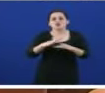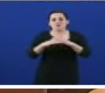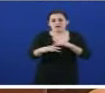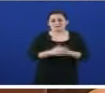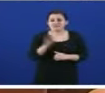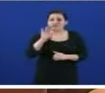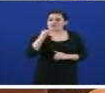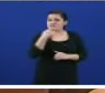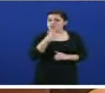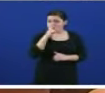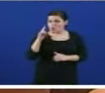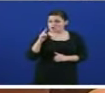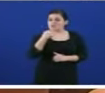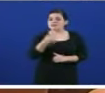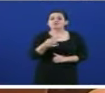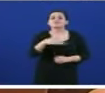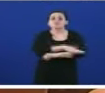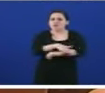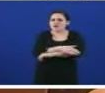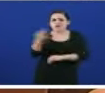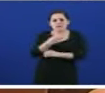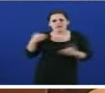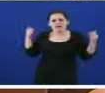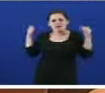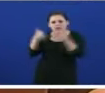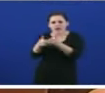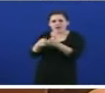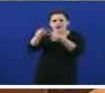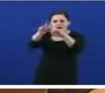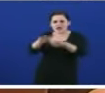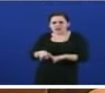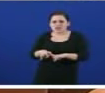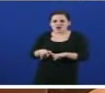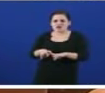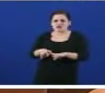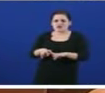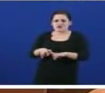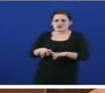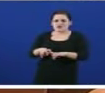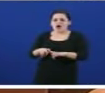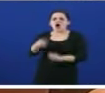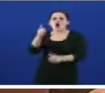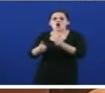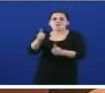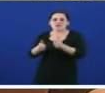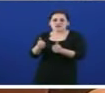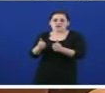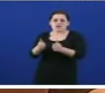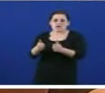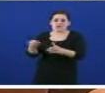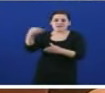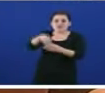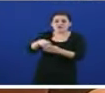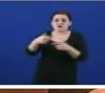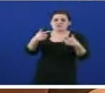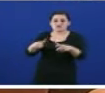Dicía tamén vosted hai un ano que o goberno debería centrarse en analizar as prácticas contrarias a competencia que son as que están na raíz,